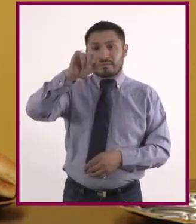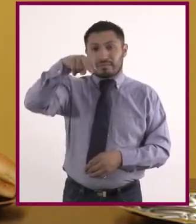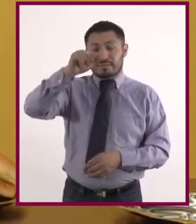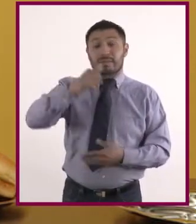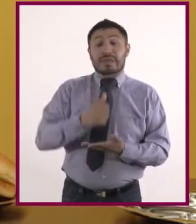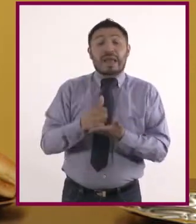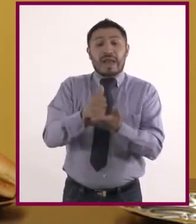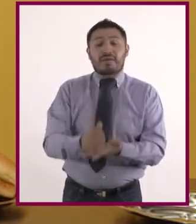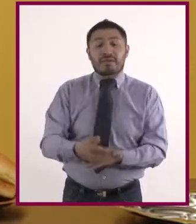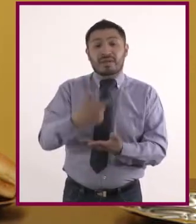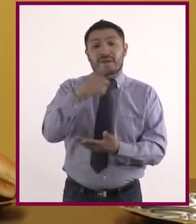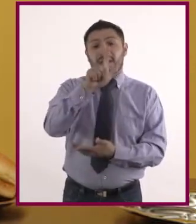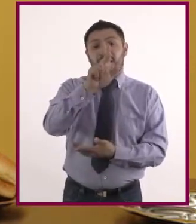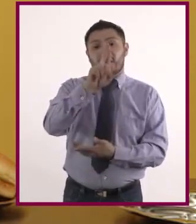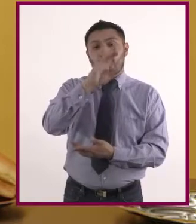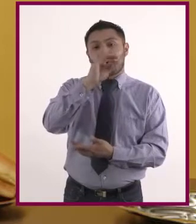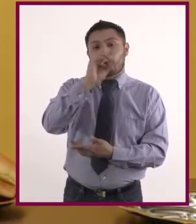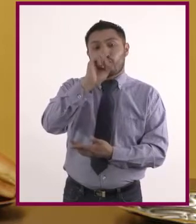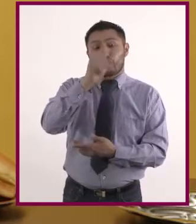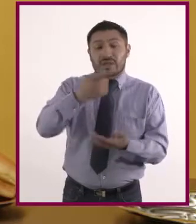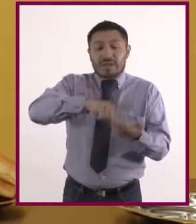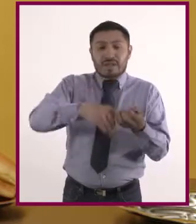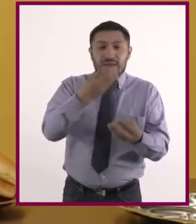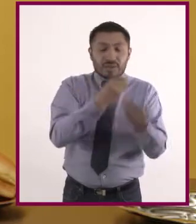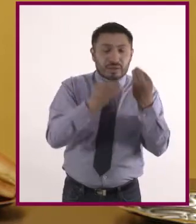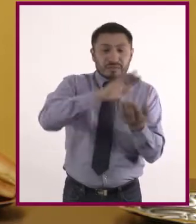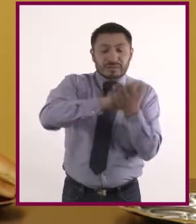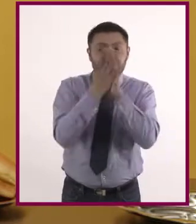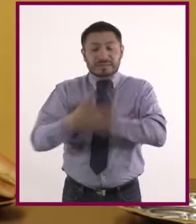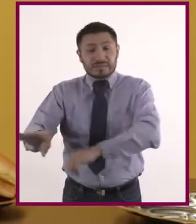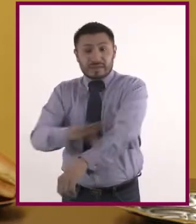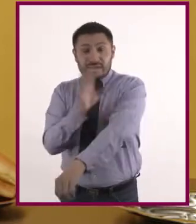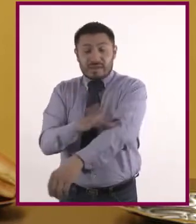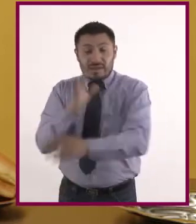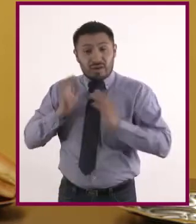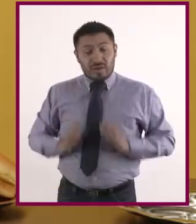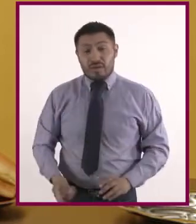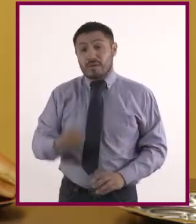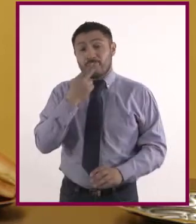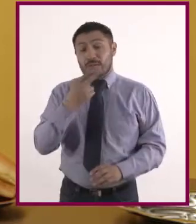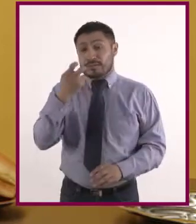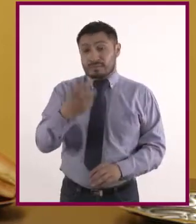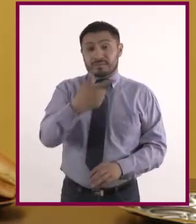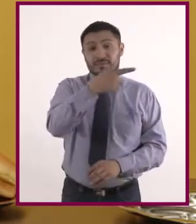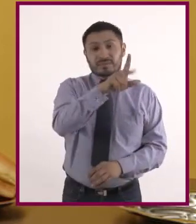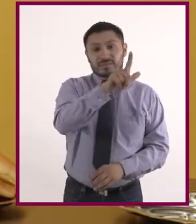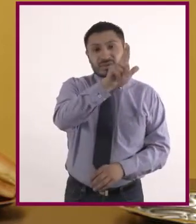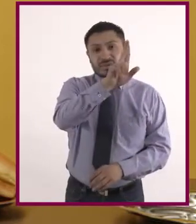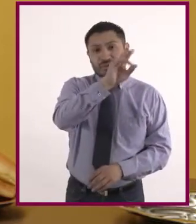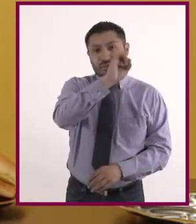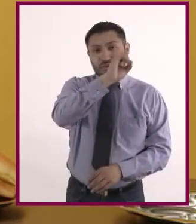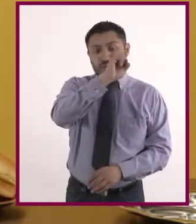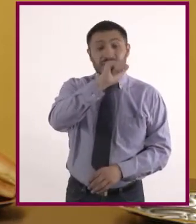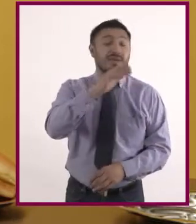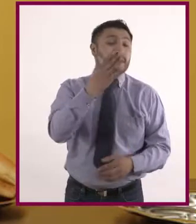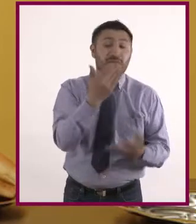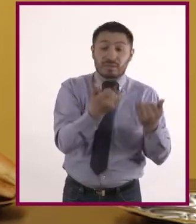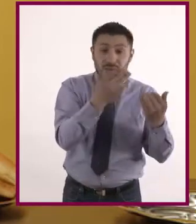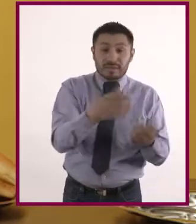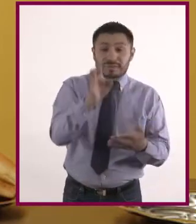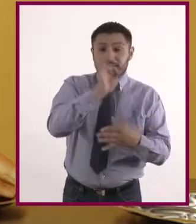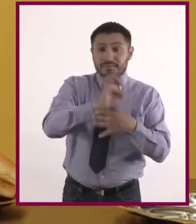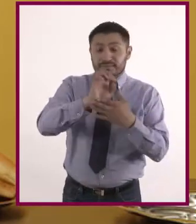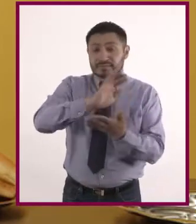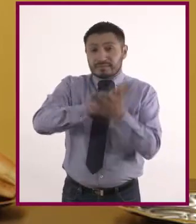de transformar la glucosa de los alimentos en energía. Sin suficiente insulina, la glucosa se mantiene en la sangre y genera complicaciones de salud.